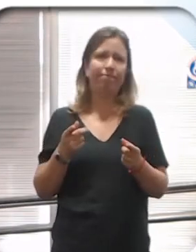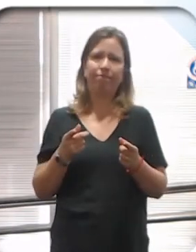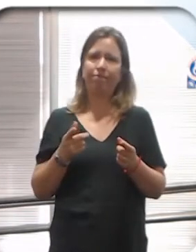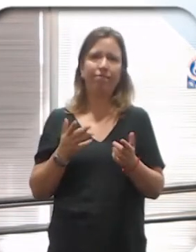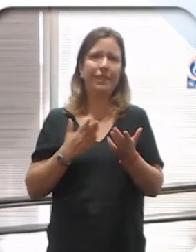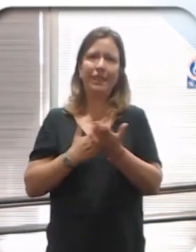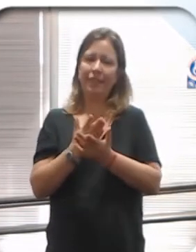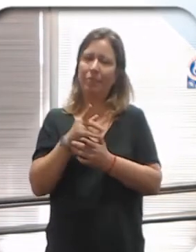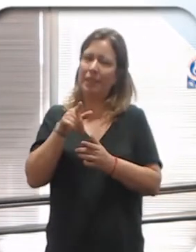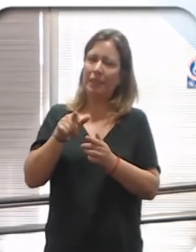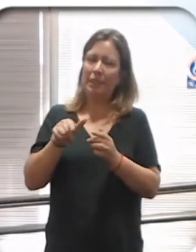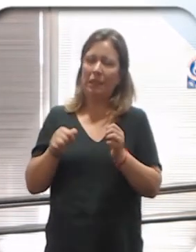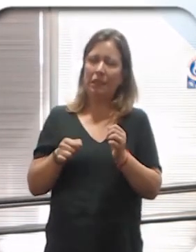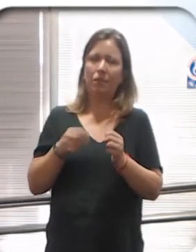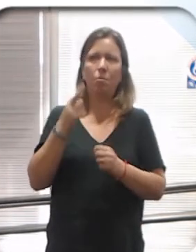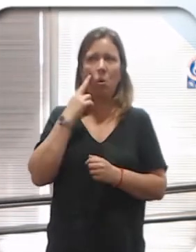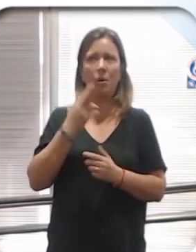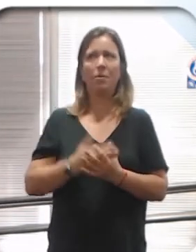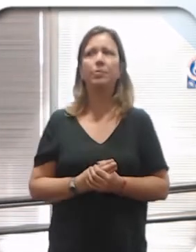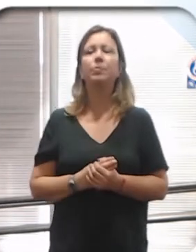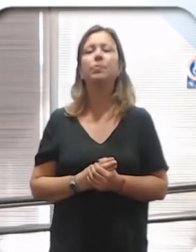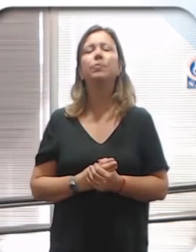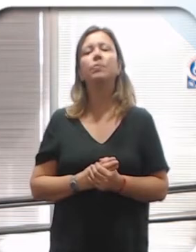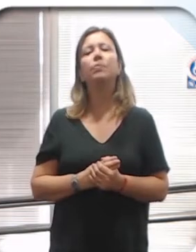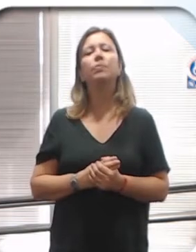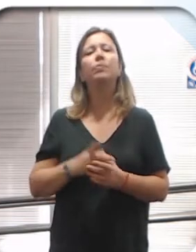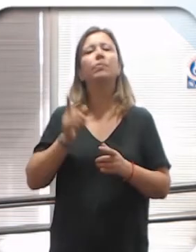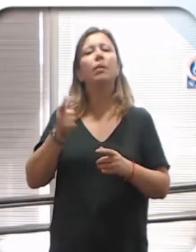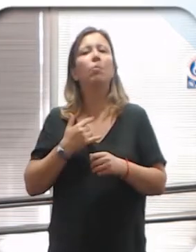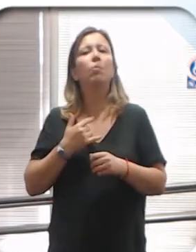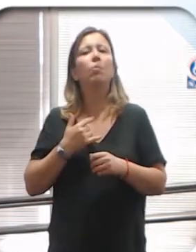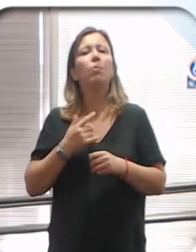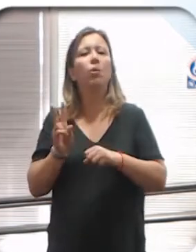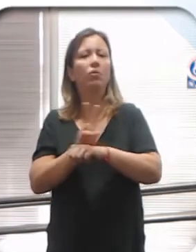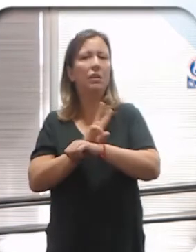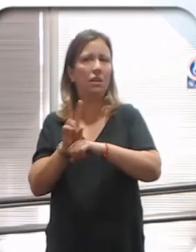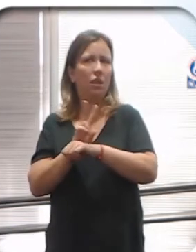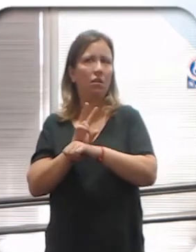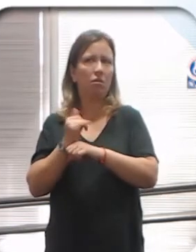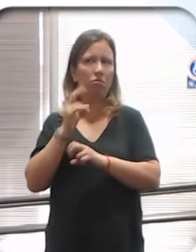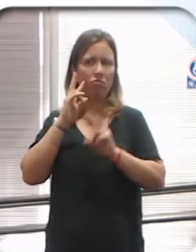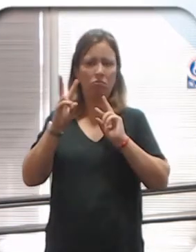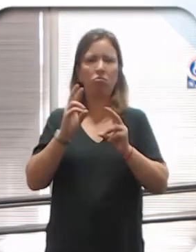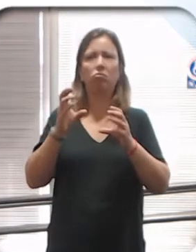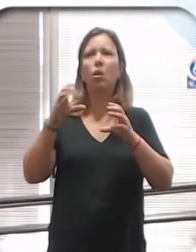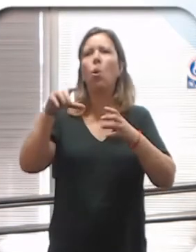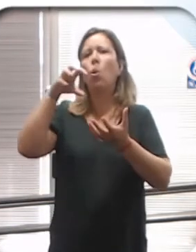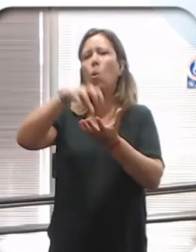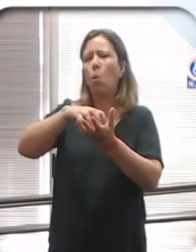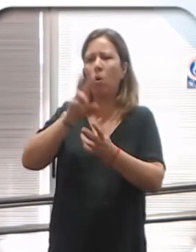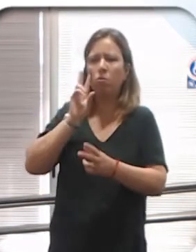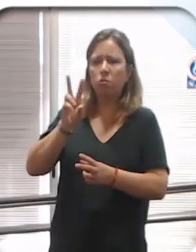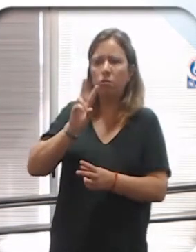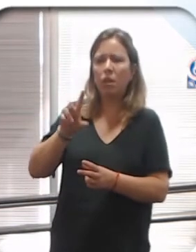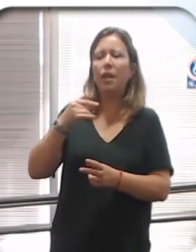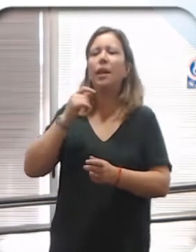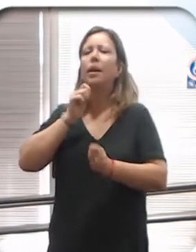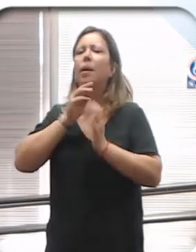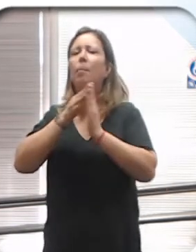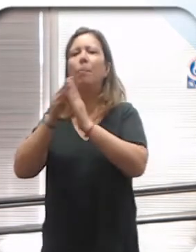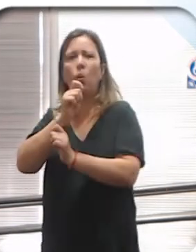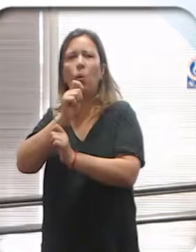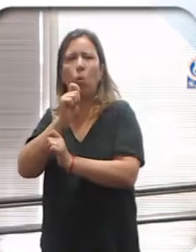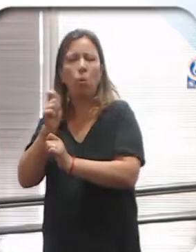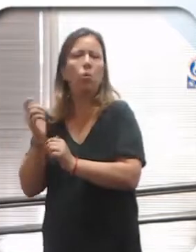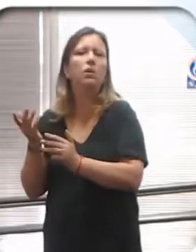Ahí tenemos una patita media renga. De la vigilancia adecuada se hace. Están los observatorios, están los censos.